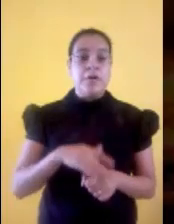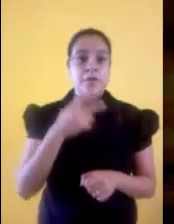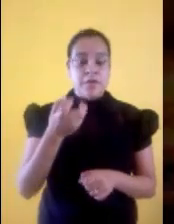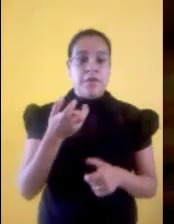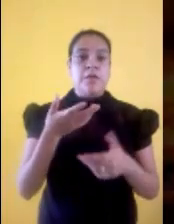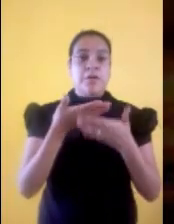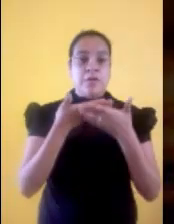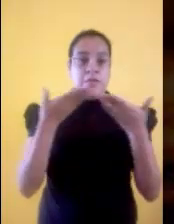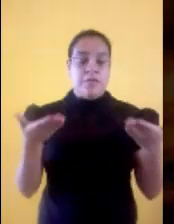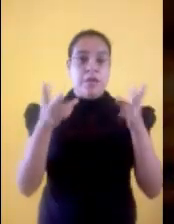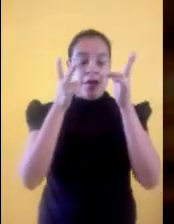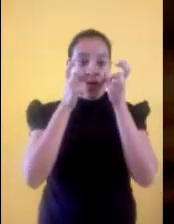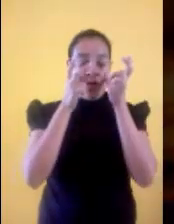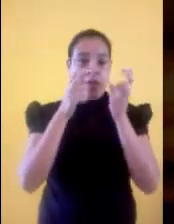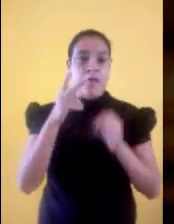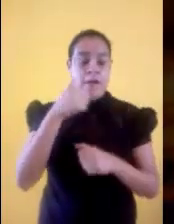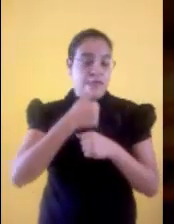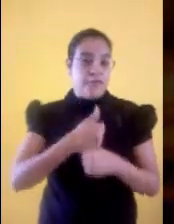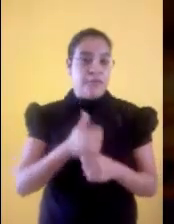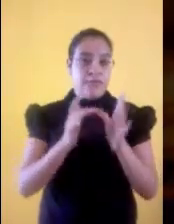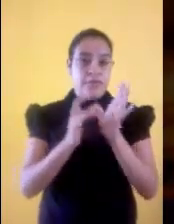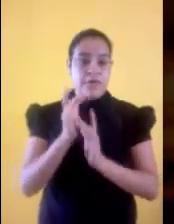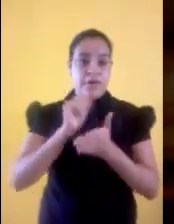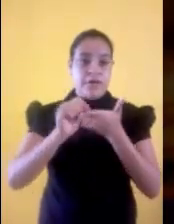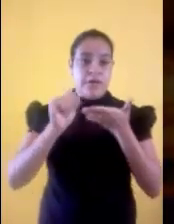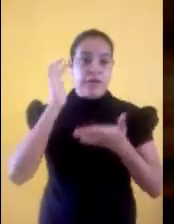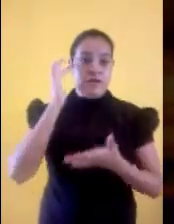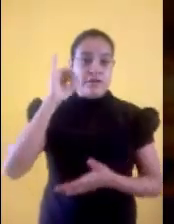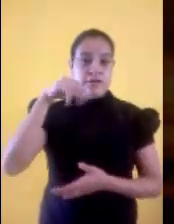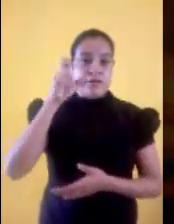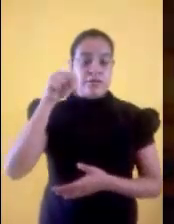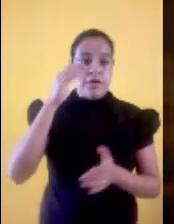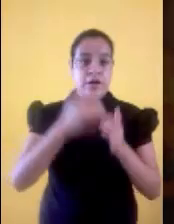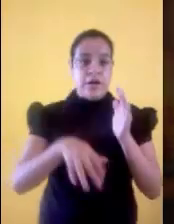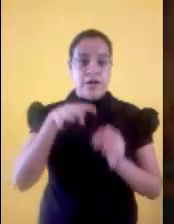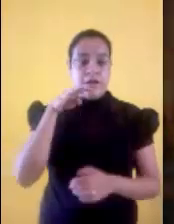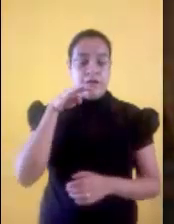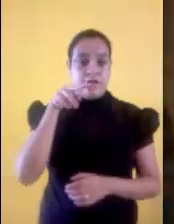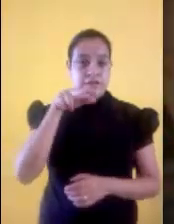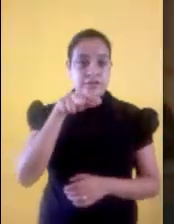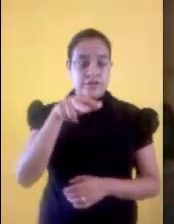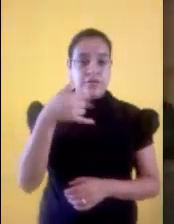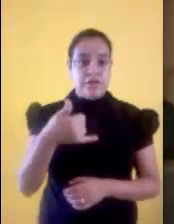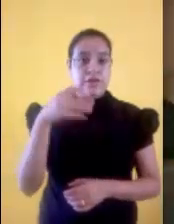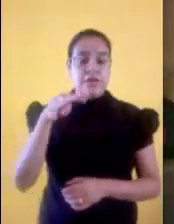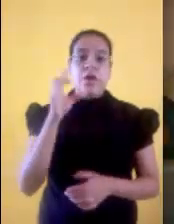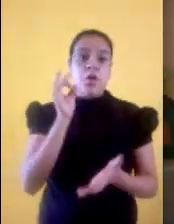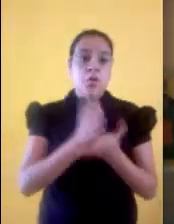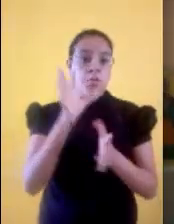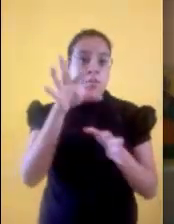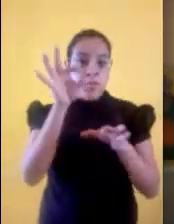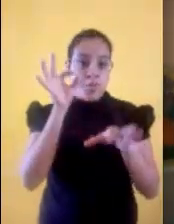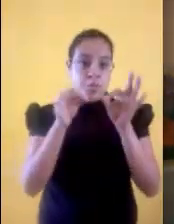Cristo en la cruz. Y escuchamos la pasión de Jesús según San Juan en los capítulos 18 y 19.